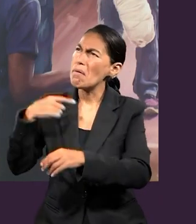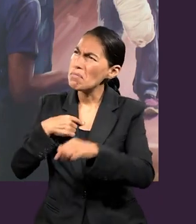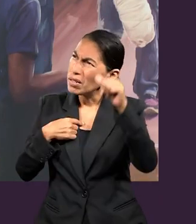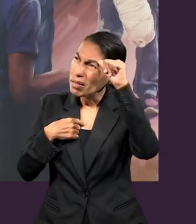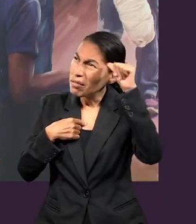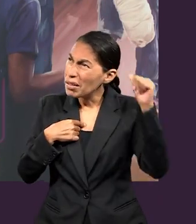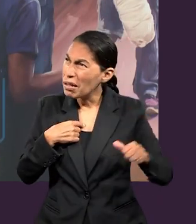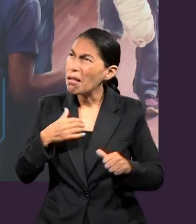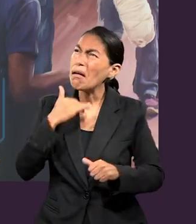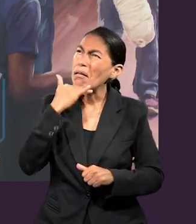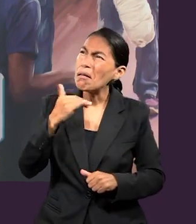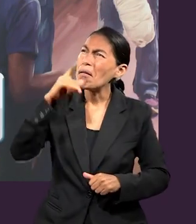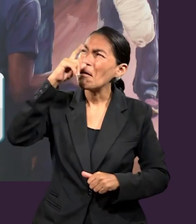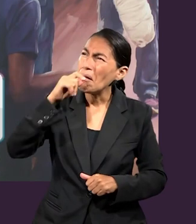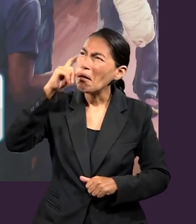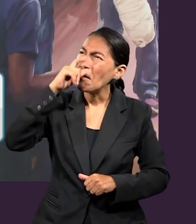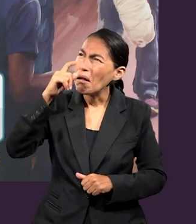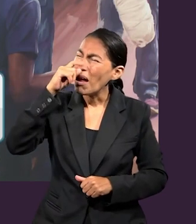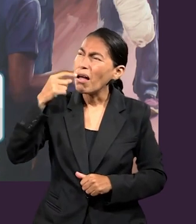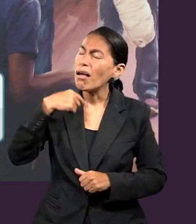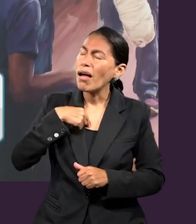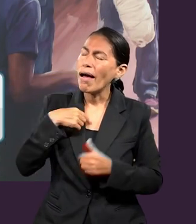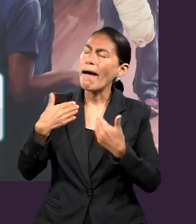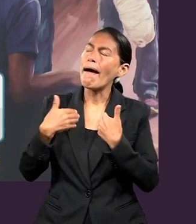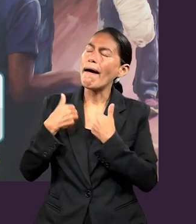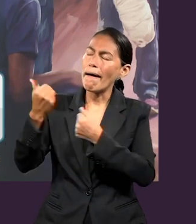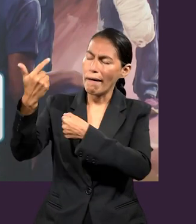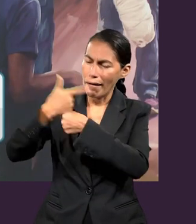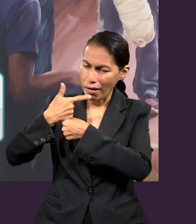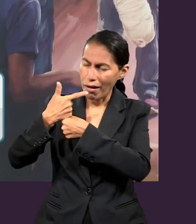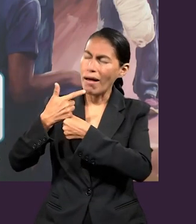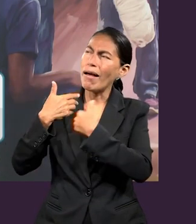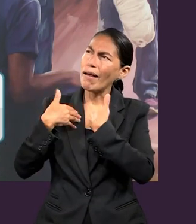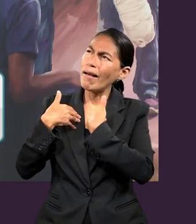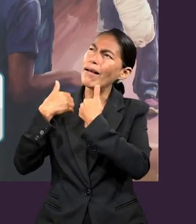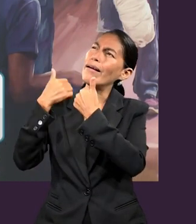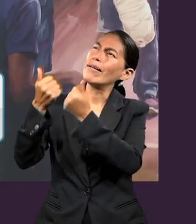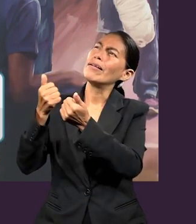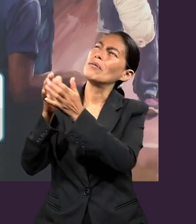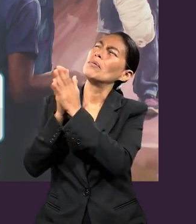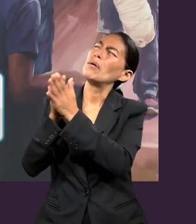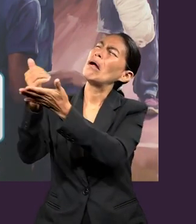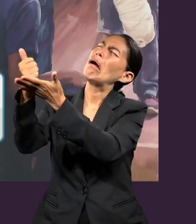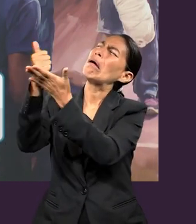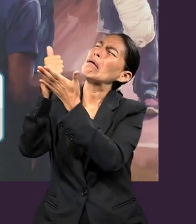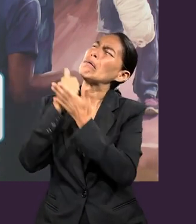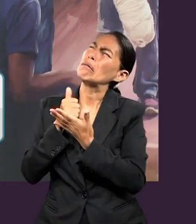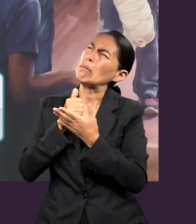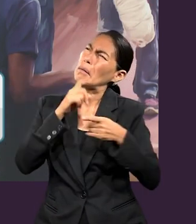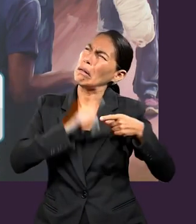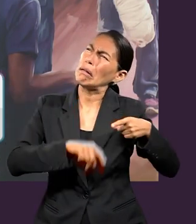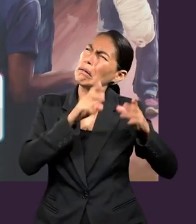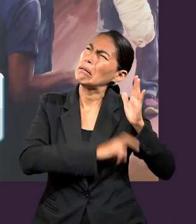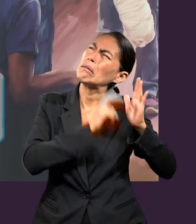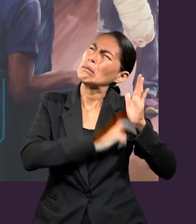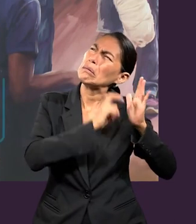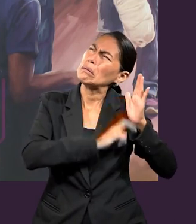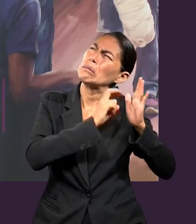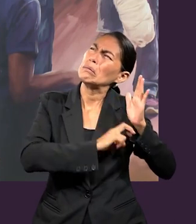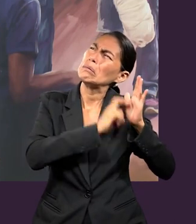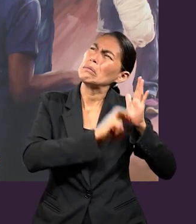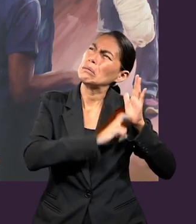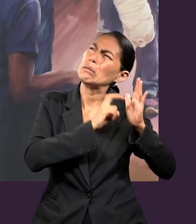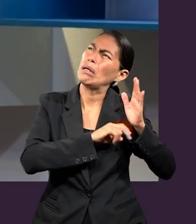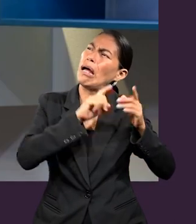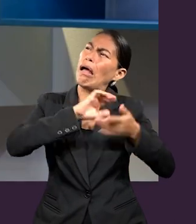yo creo que vale la pena reconocer nuestros defectos y no solo reconocerlos, sino también trabajar en ellos, ponerlos en las manos de Dios para llegar a ser más